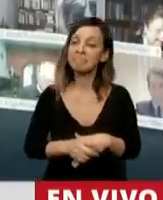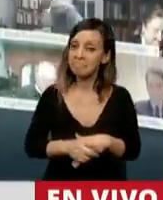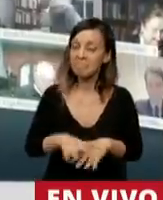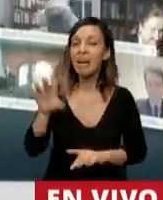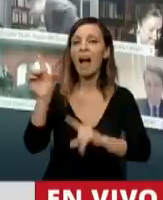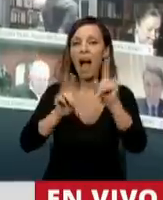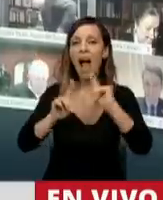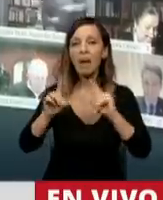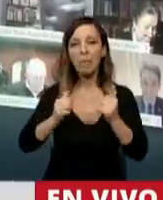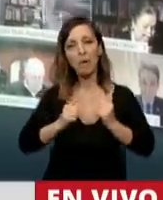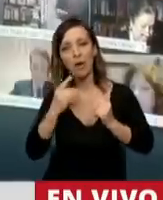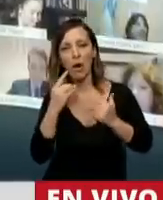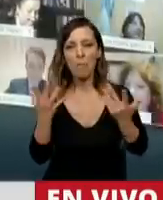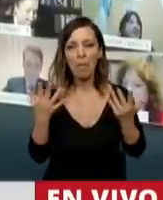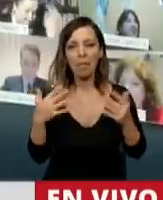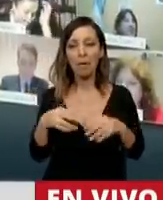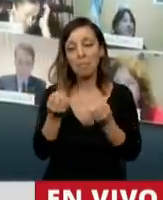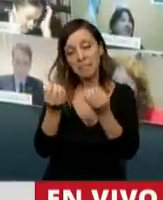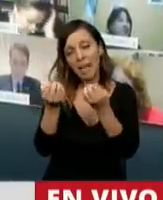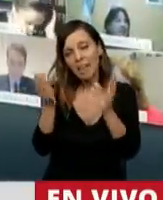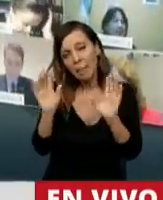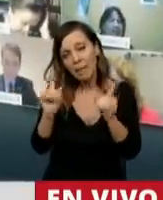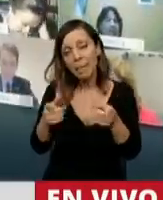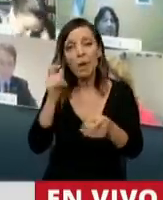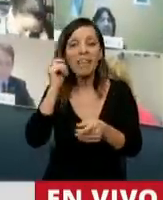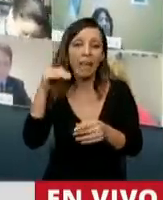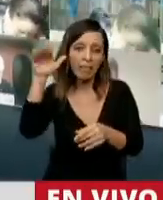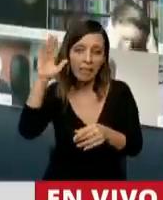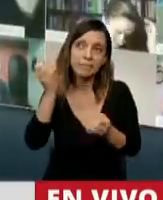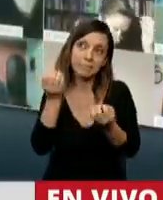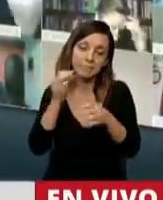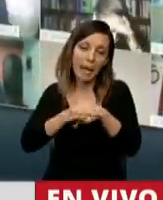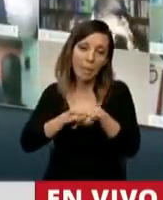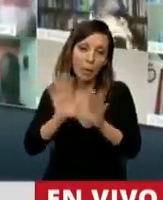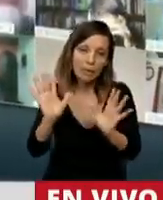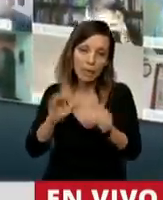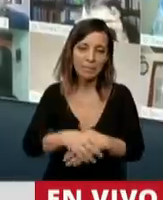Algunos se quedan en su casa, lo cual me parece bien, aparte por la edad que tienen y es muy responsable.